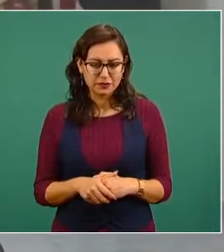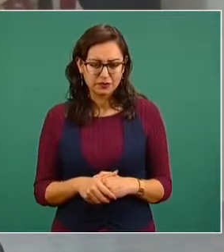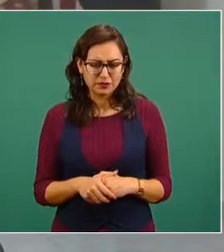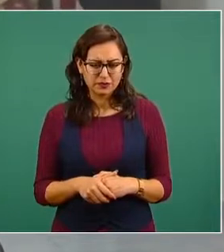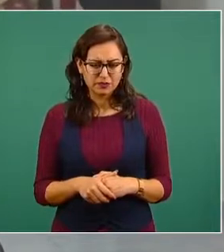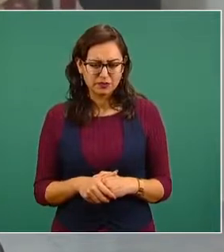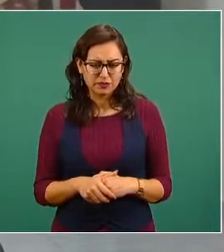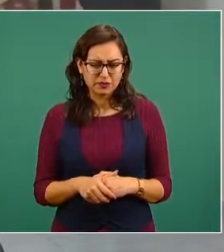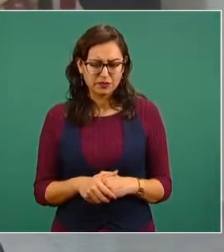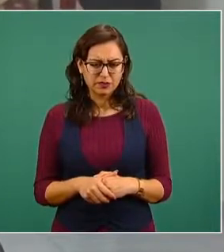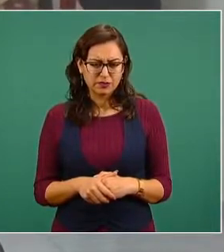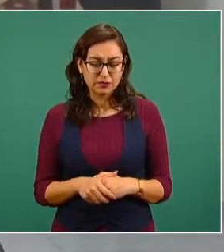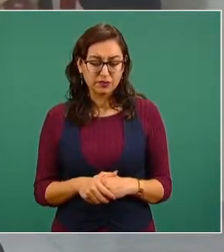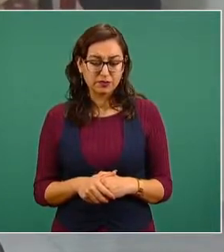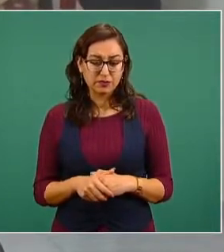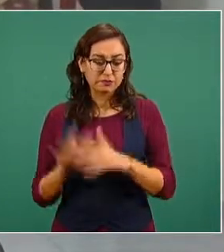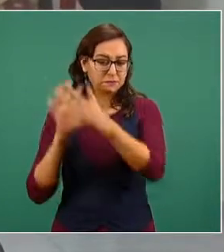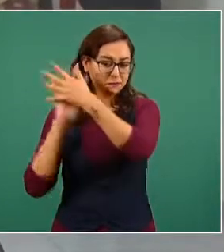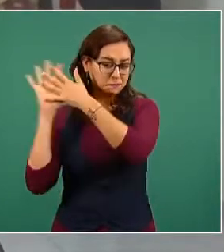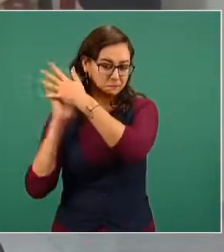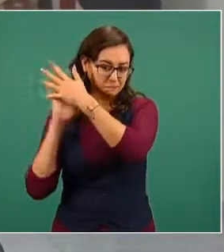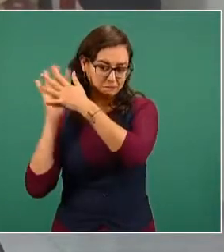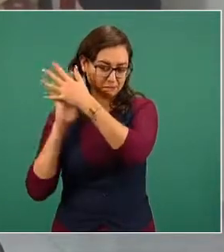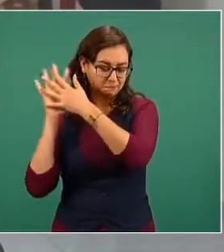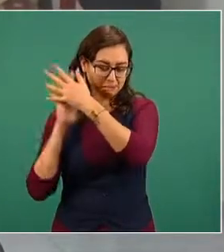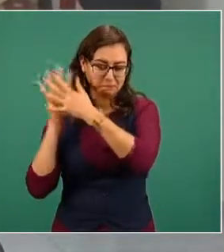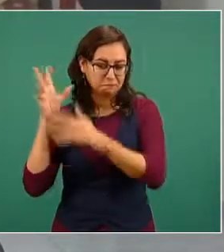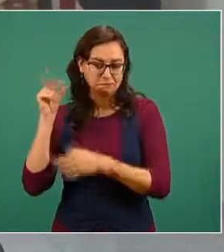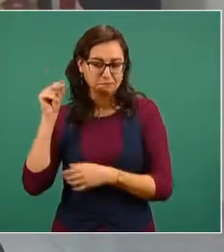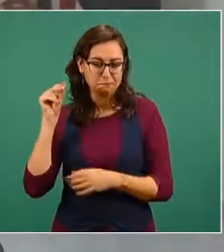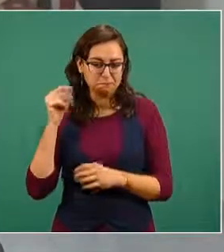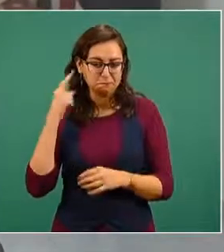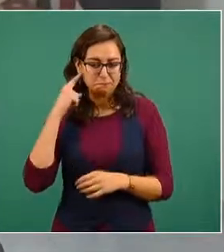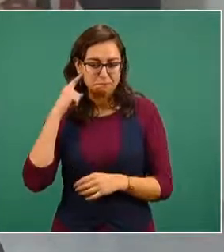Ramos a los periodistas que se y par.